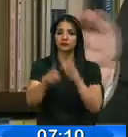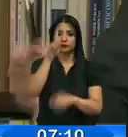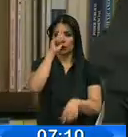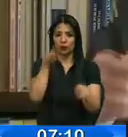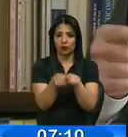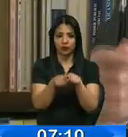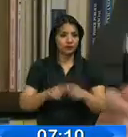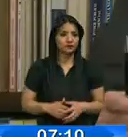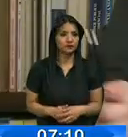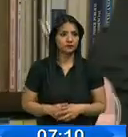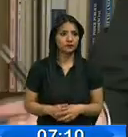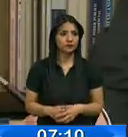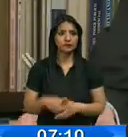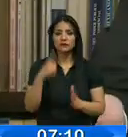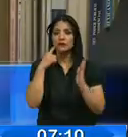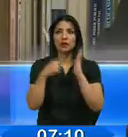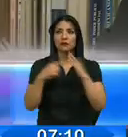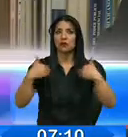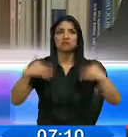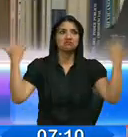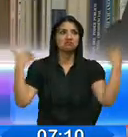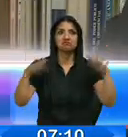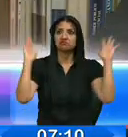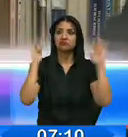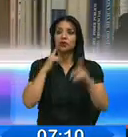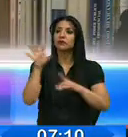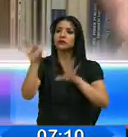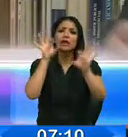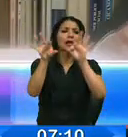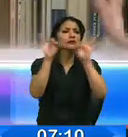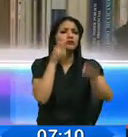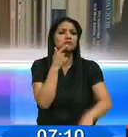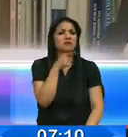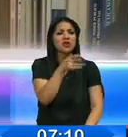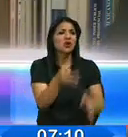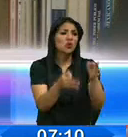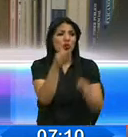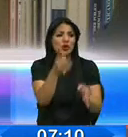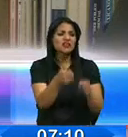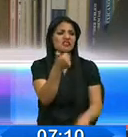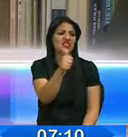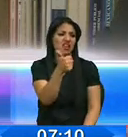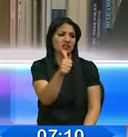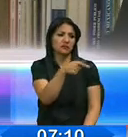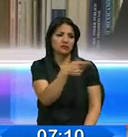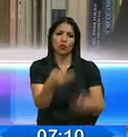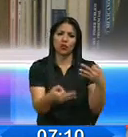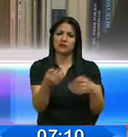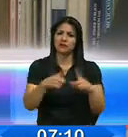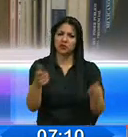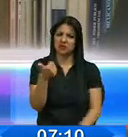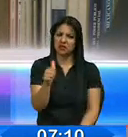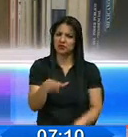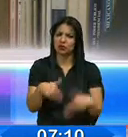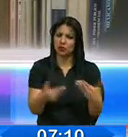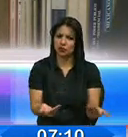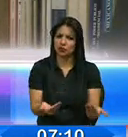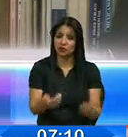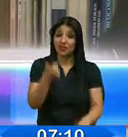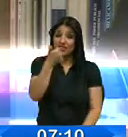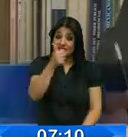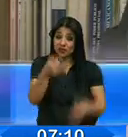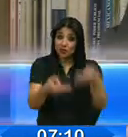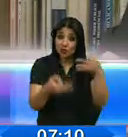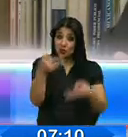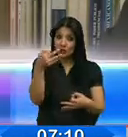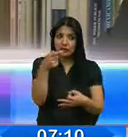Si yo hago arbitrariamente una selección y digo de tal juez le vamos a tomar 10 casos y bueno ¿y qué 10 casos? Tal vez no sean los 10 casos